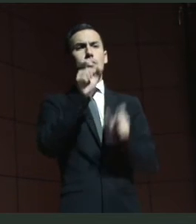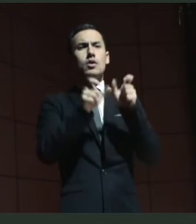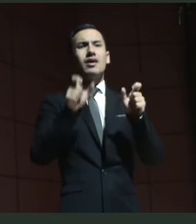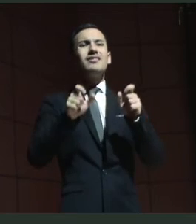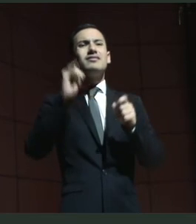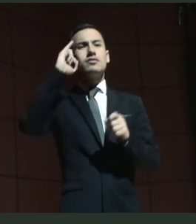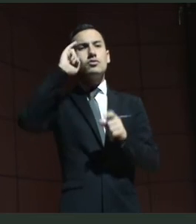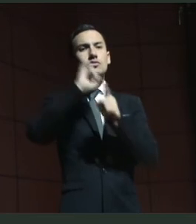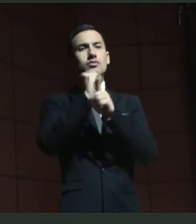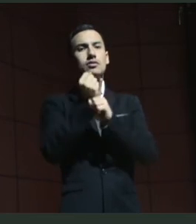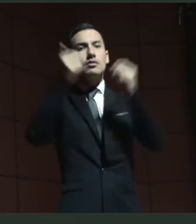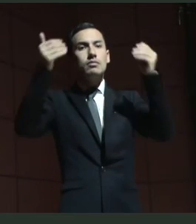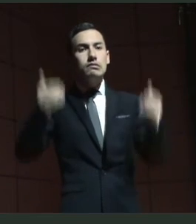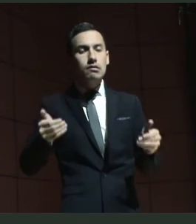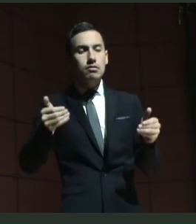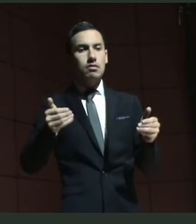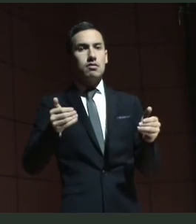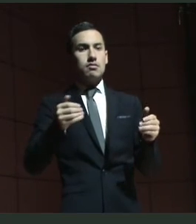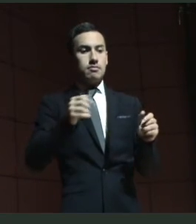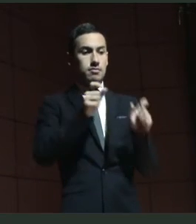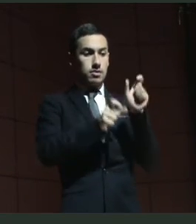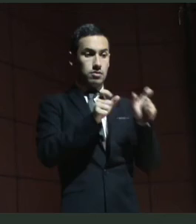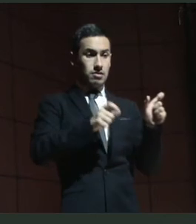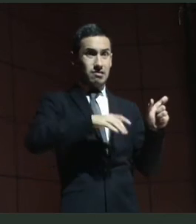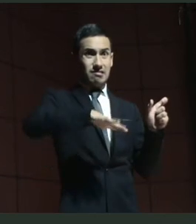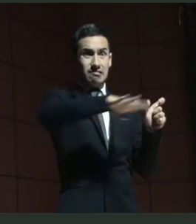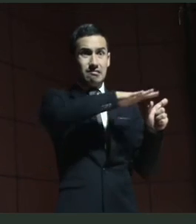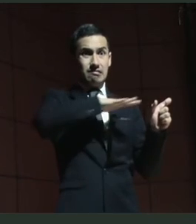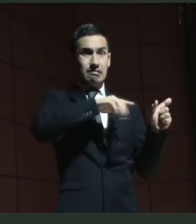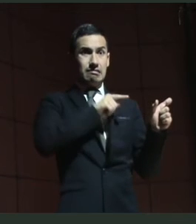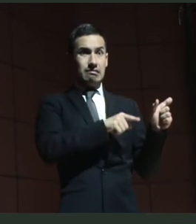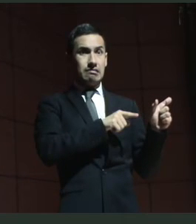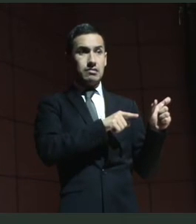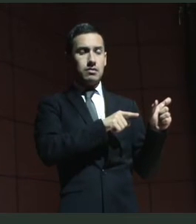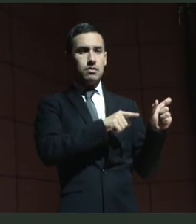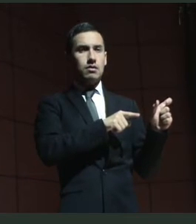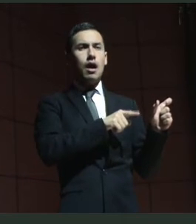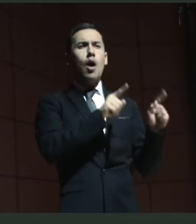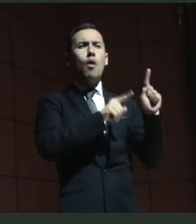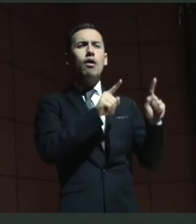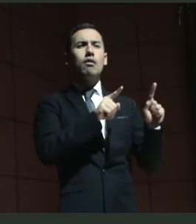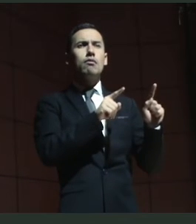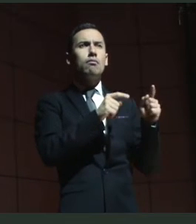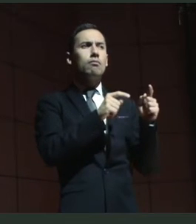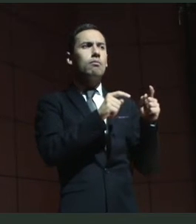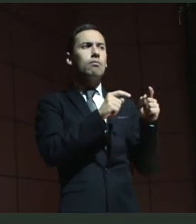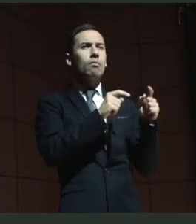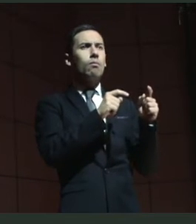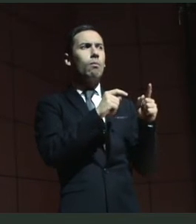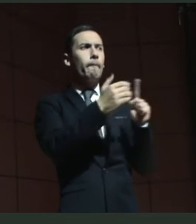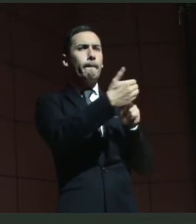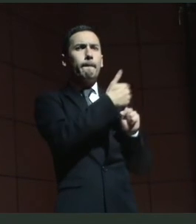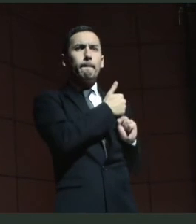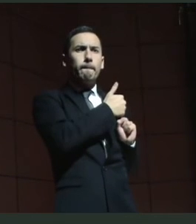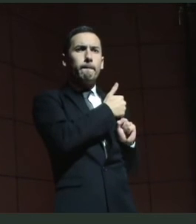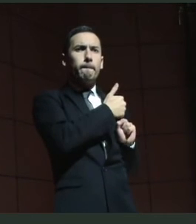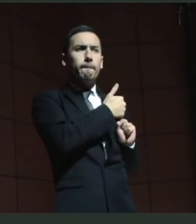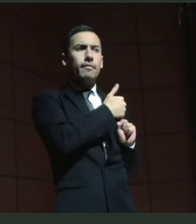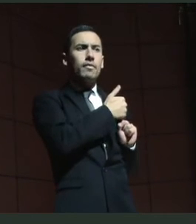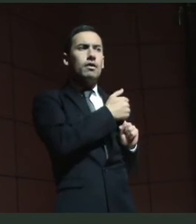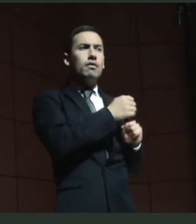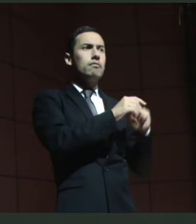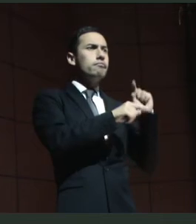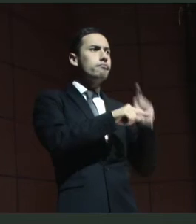psicosocial, aquellas que están en encierro, con pérdida y